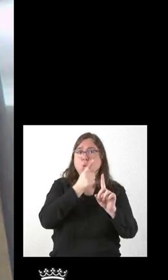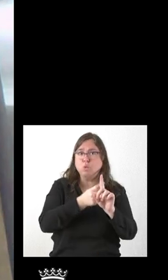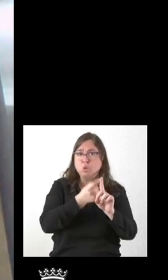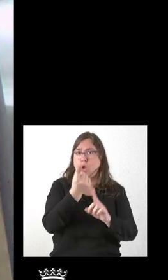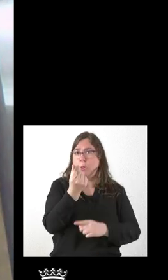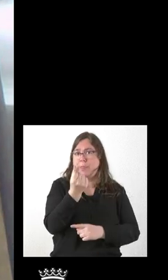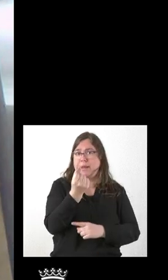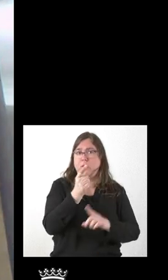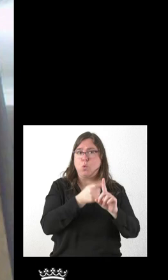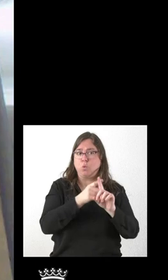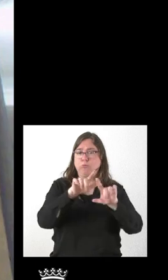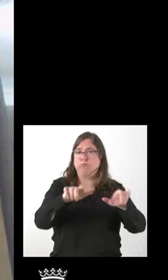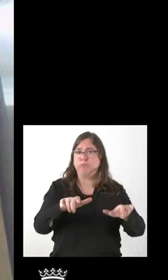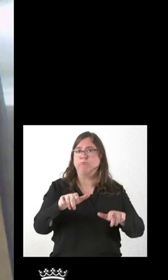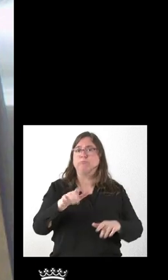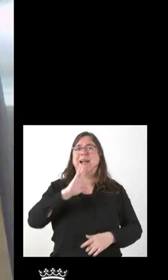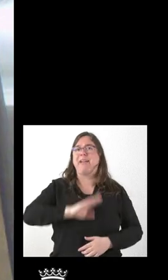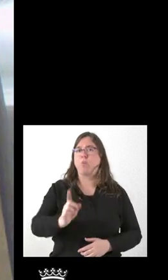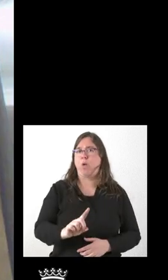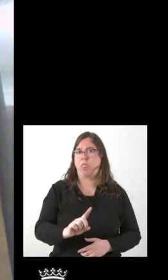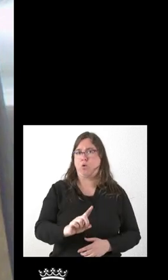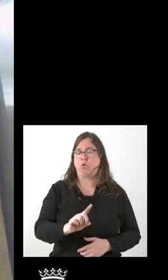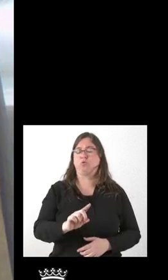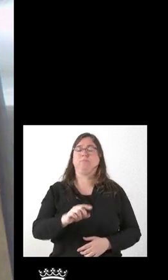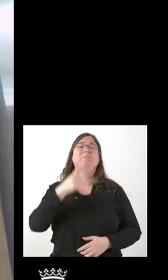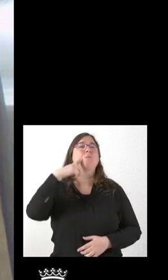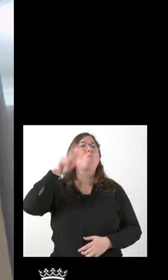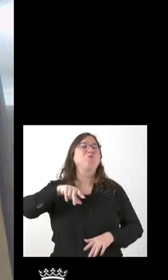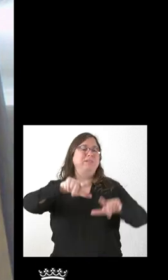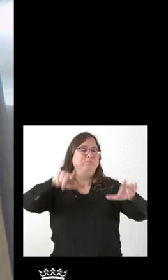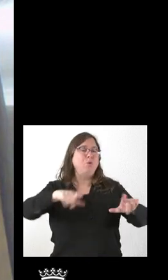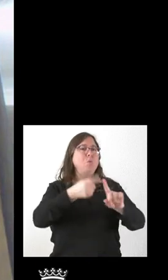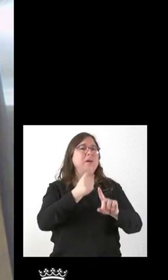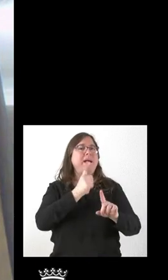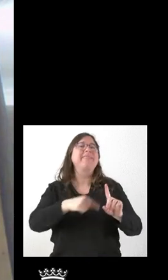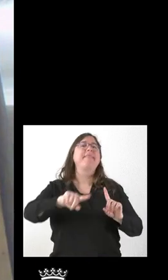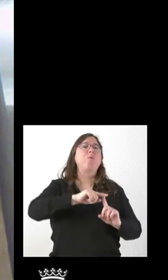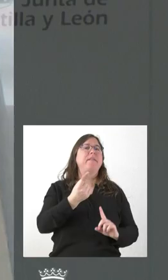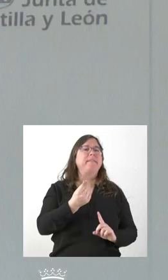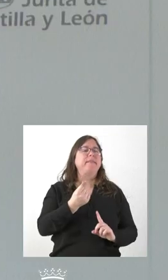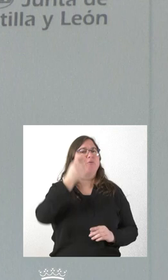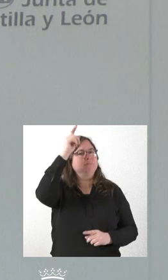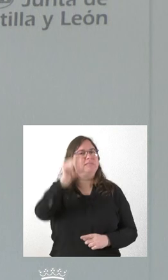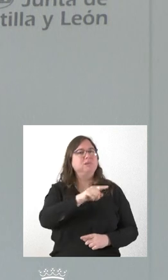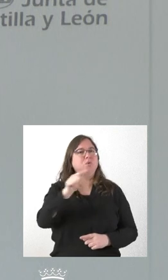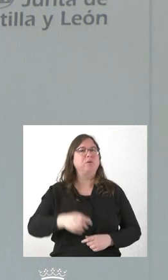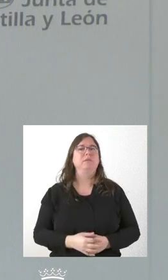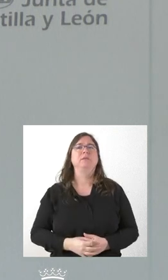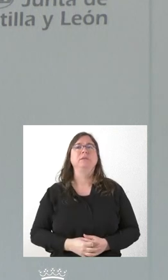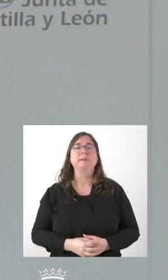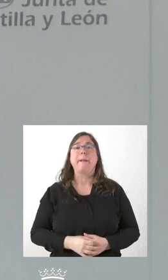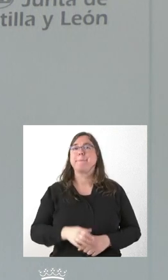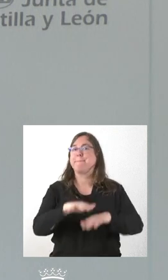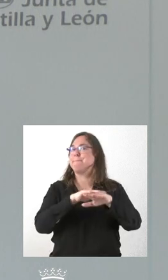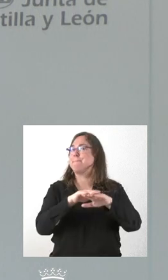recinto no sea el adecuado. No sé si valorarían esa posibilidad. Gracias. No conozco con